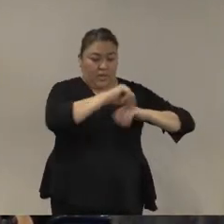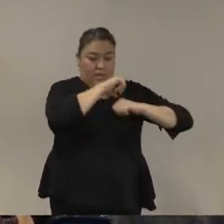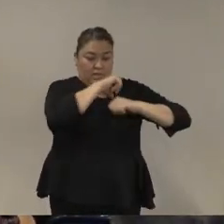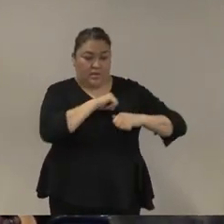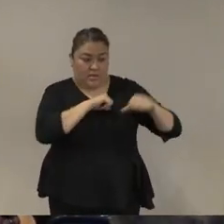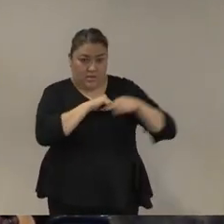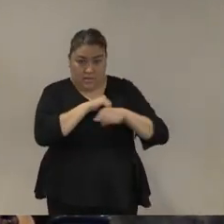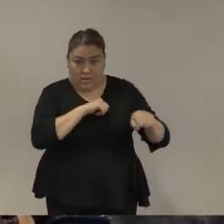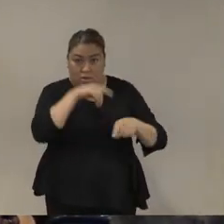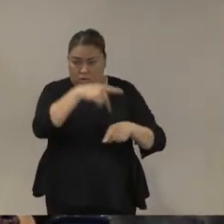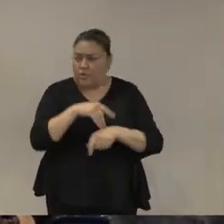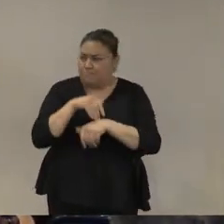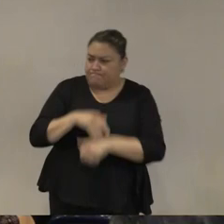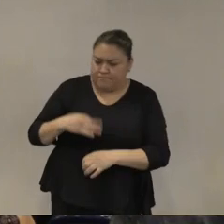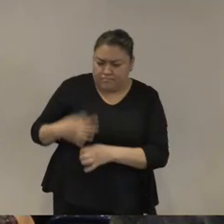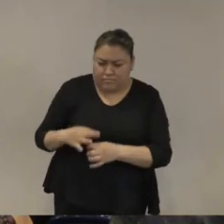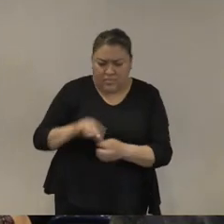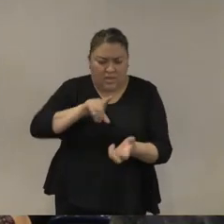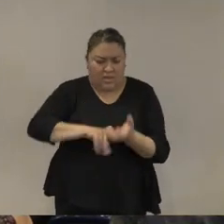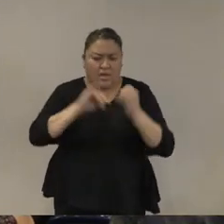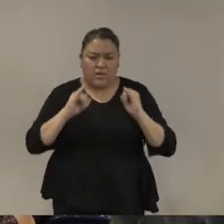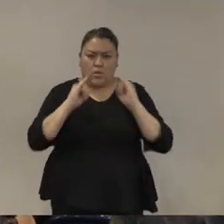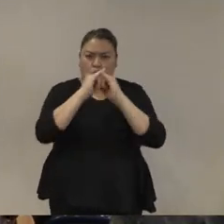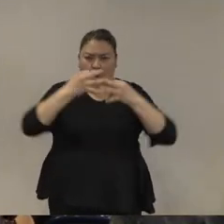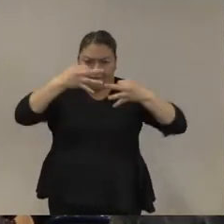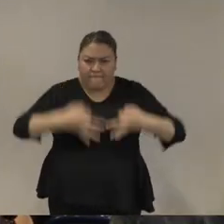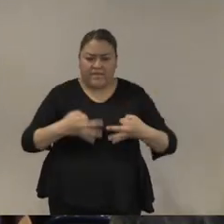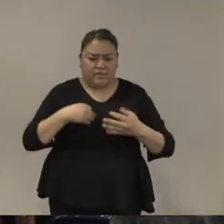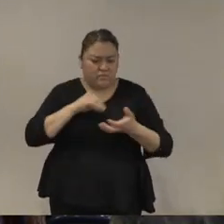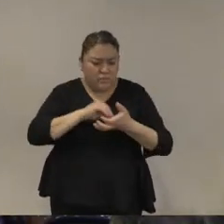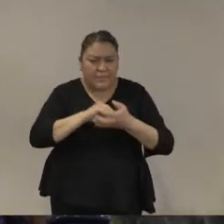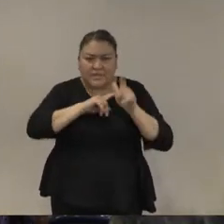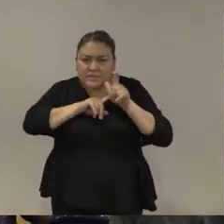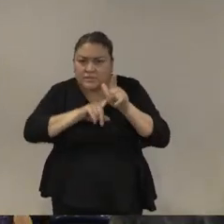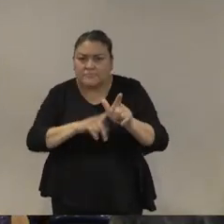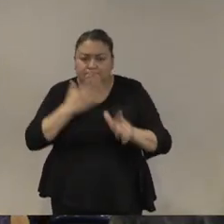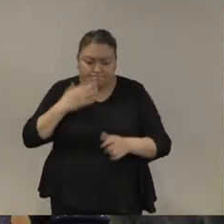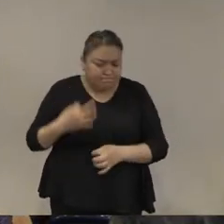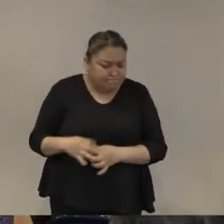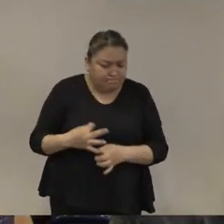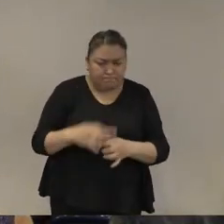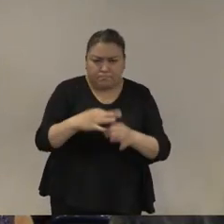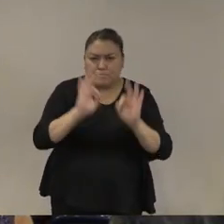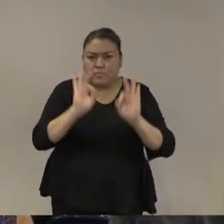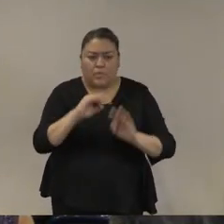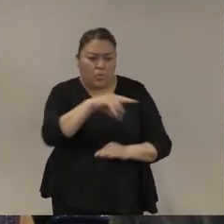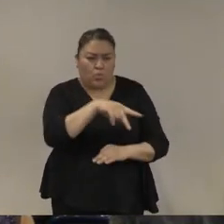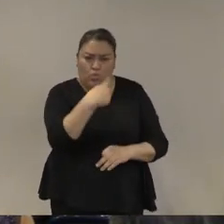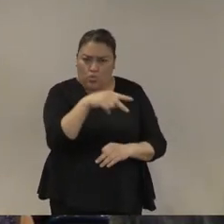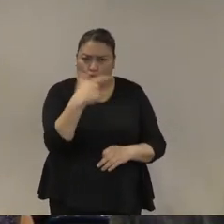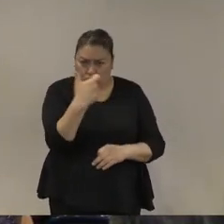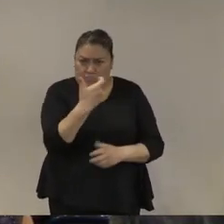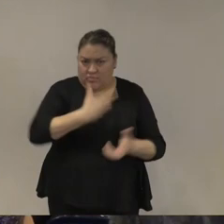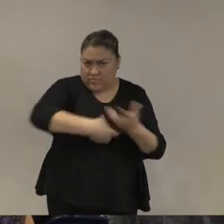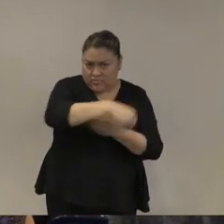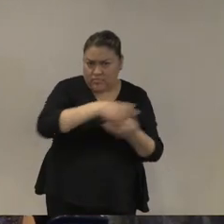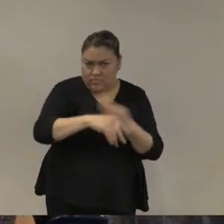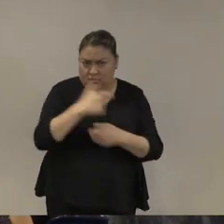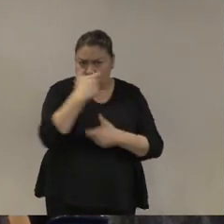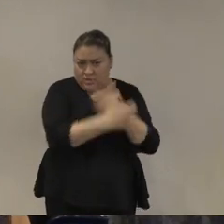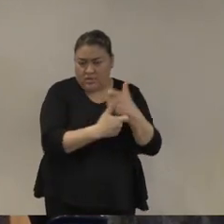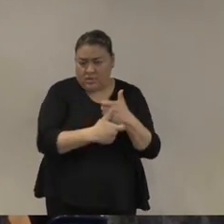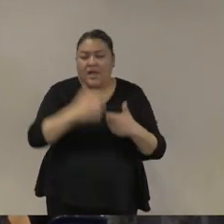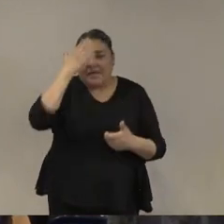cumplir su agenda institucional, entonces, a mantener sus presupuestos en un momento de